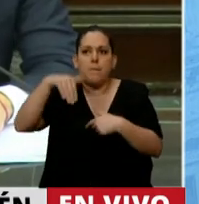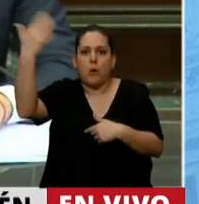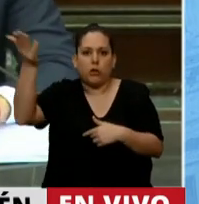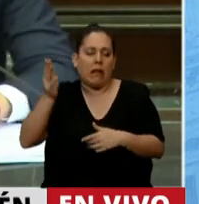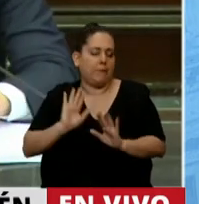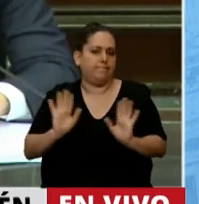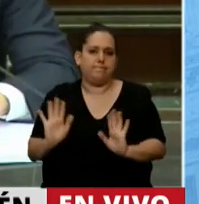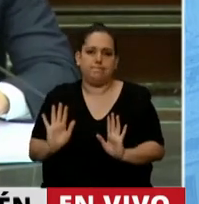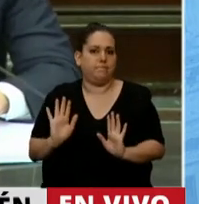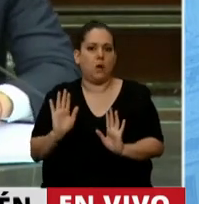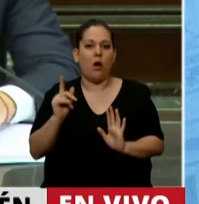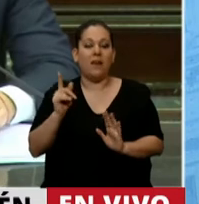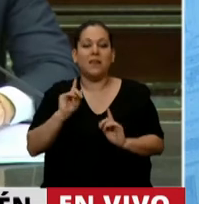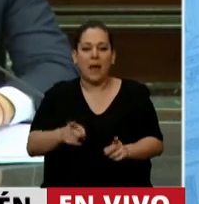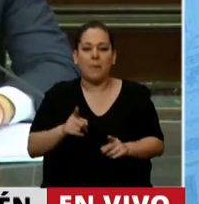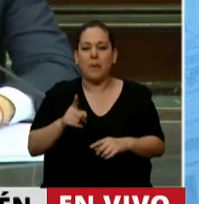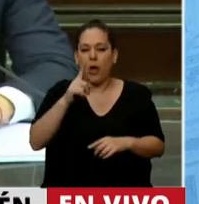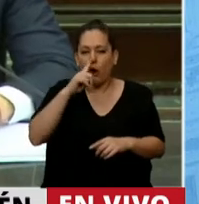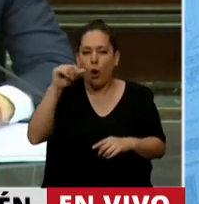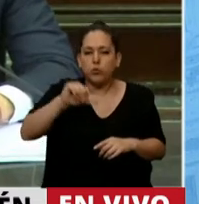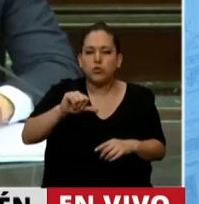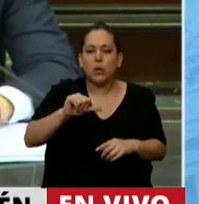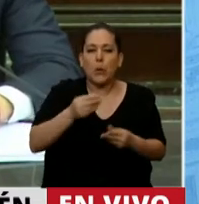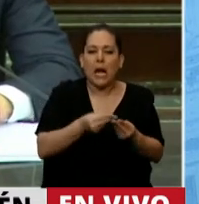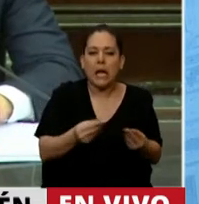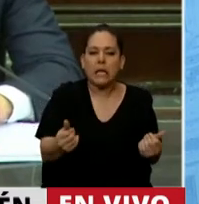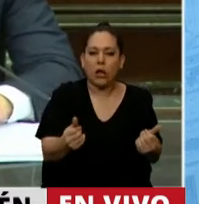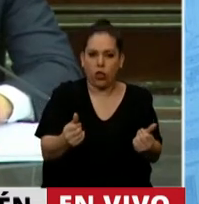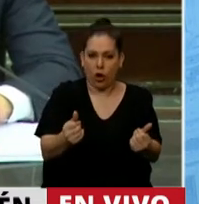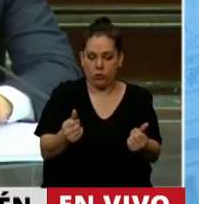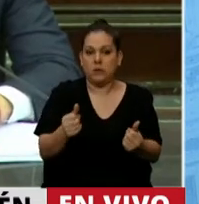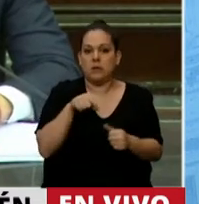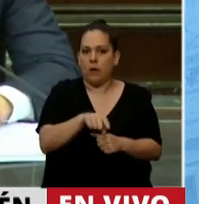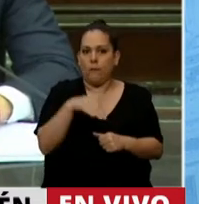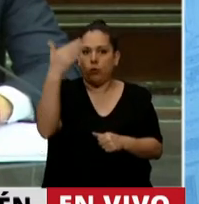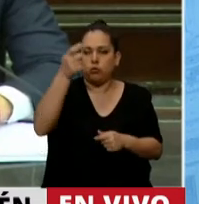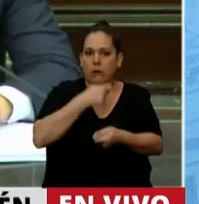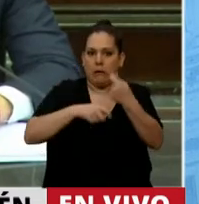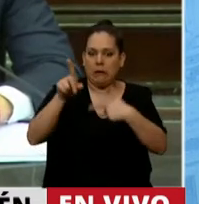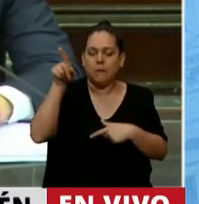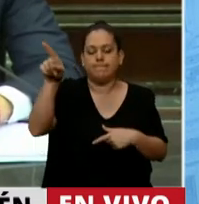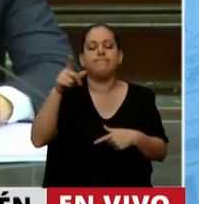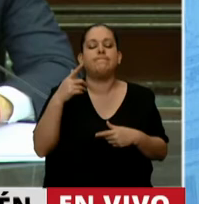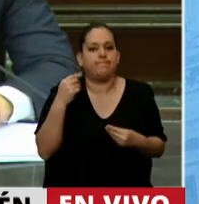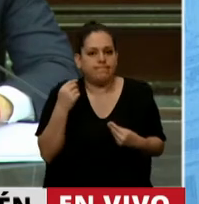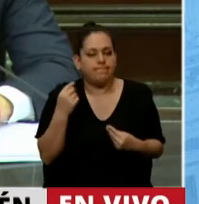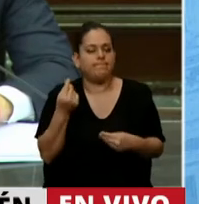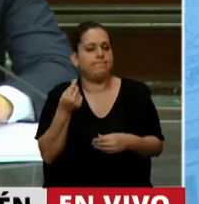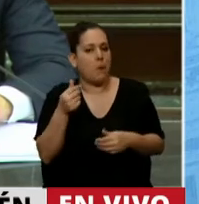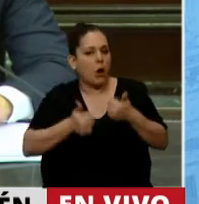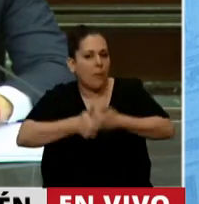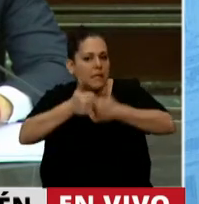y combustibles líquidos en el futuro próximo, lo que sería muy problemático para nuestra balanza comercial y para la